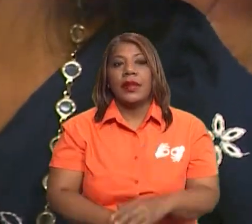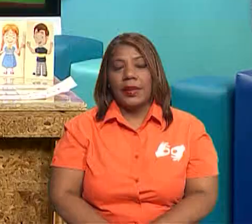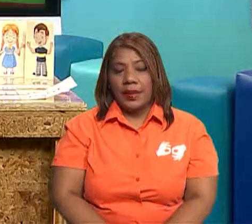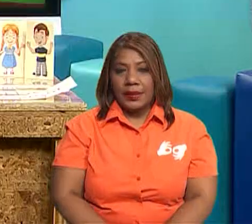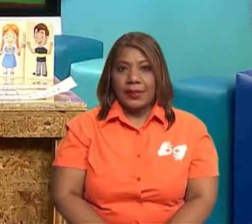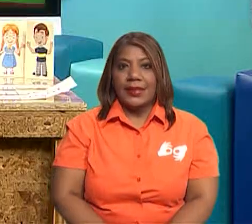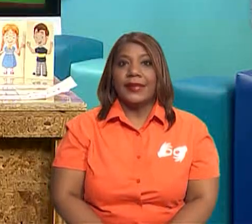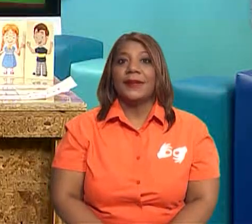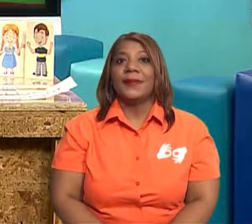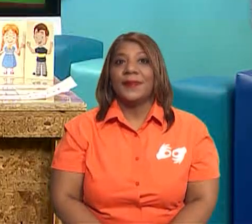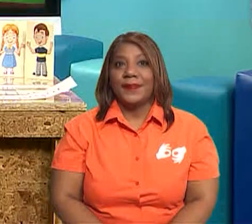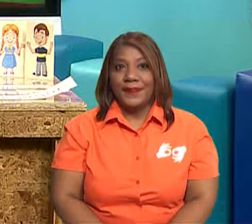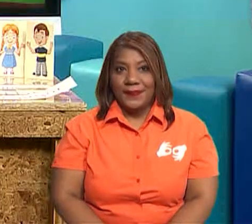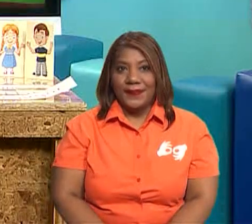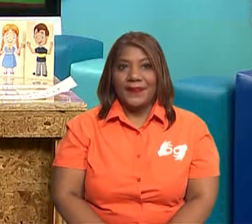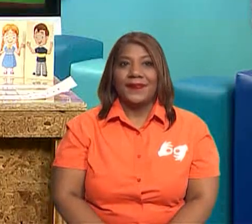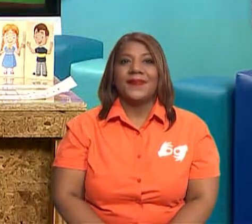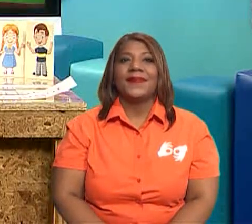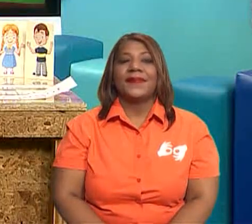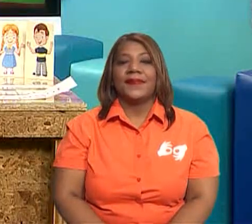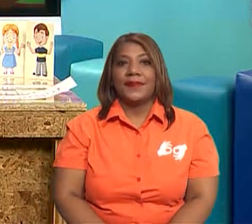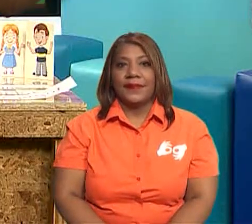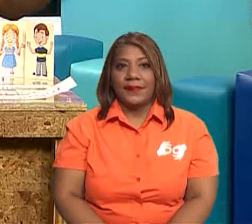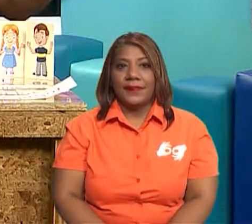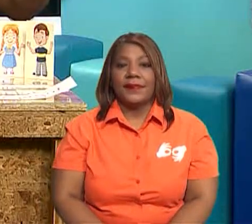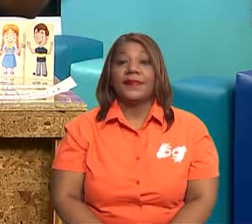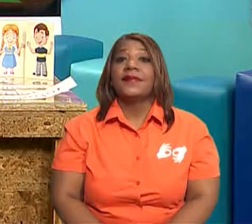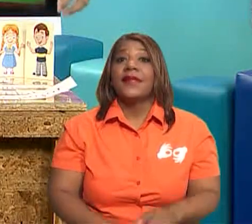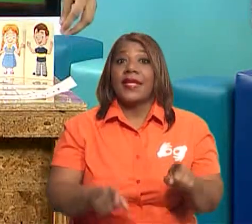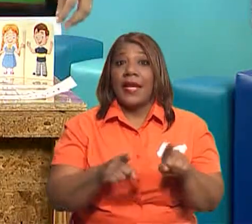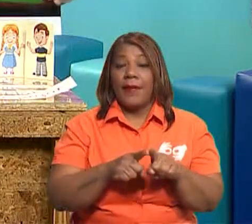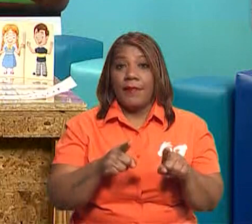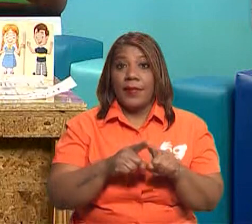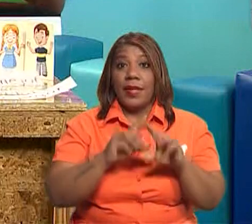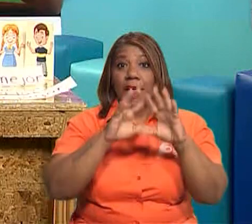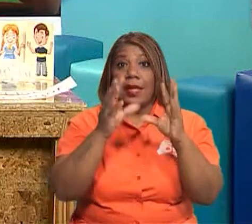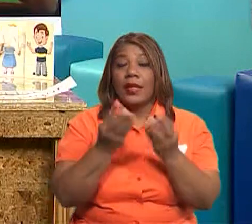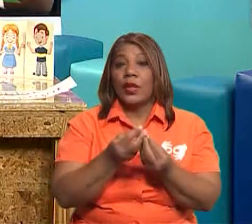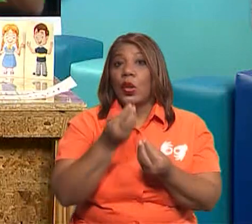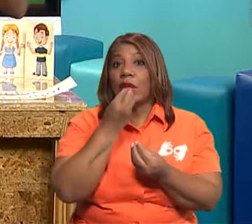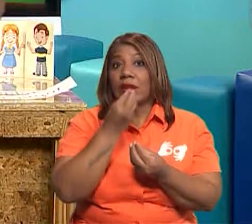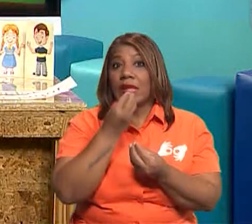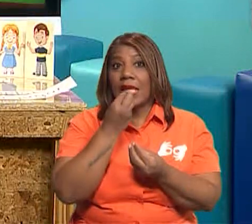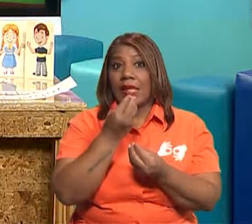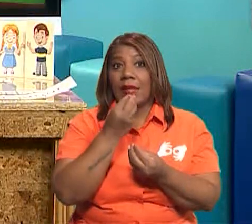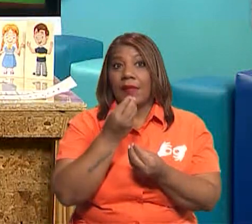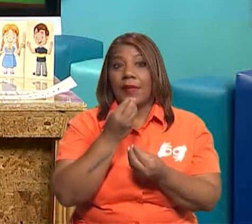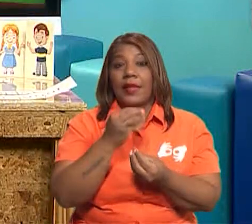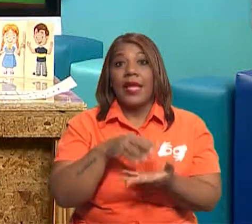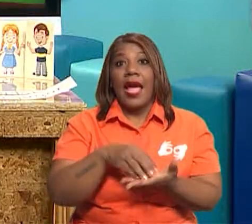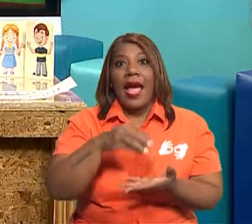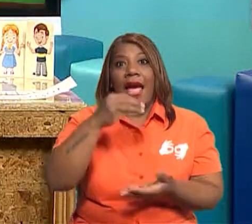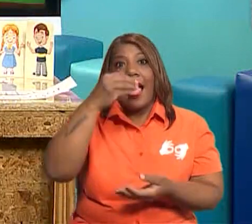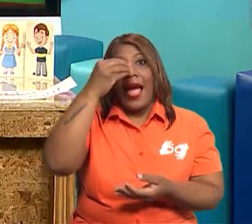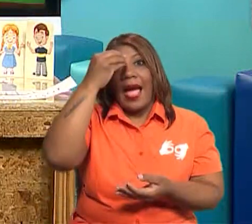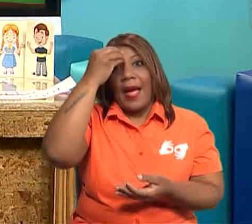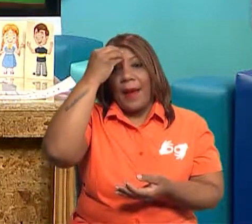a crecer. Muy bien. También nos ayudan a aprender